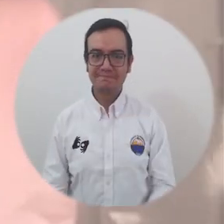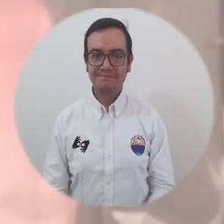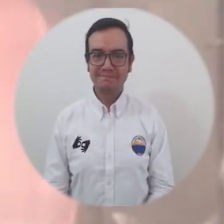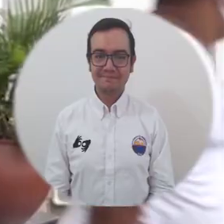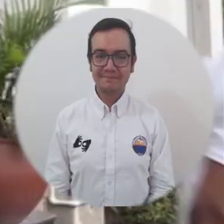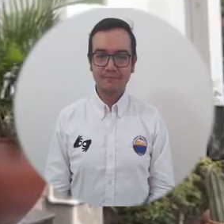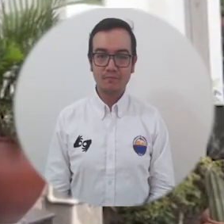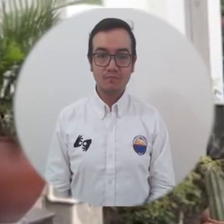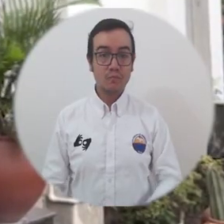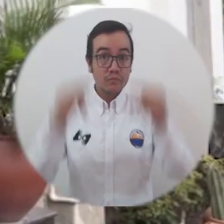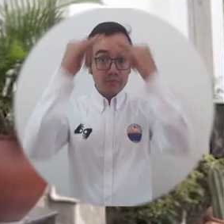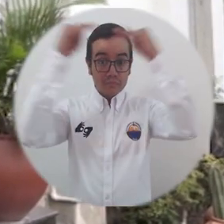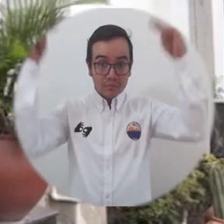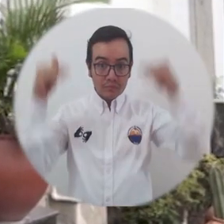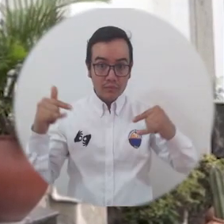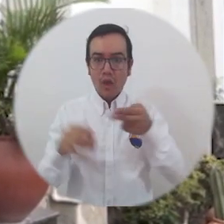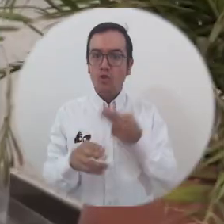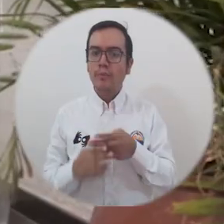persona.